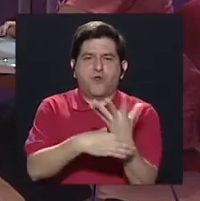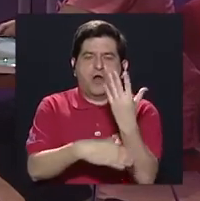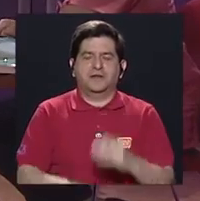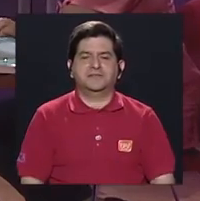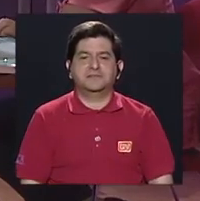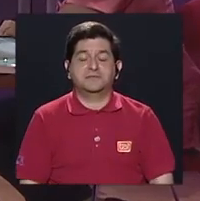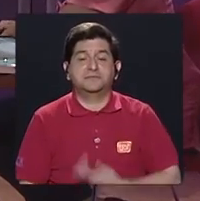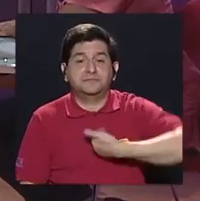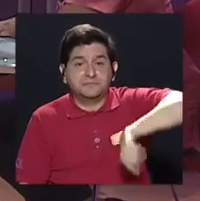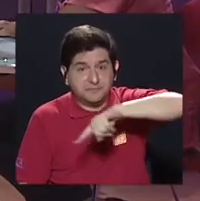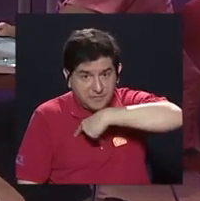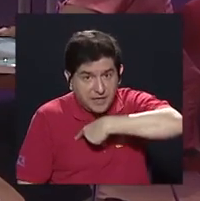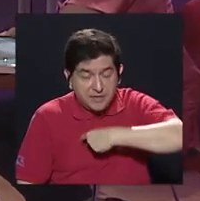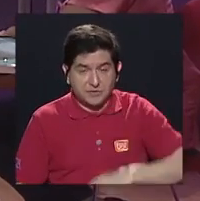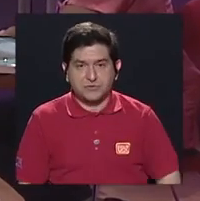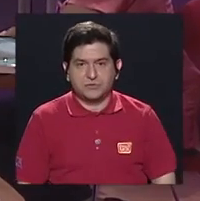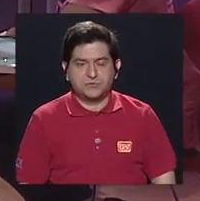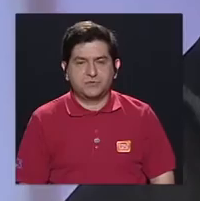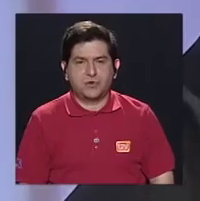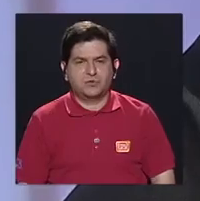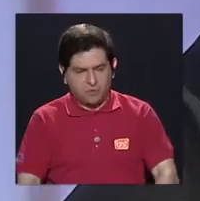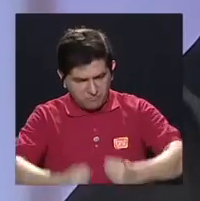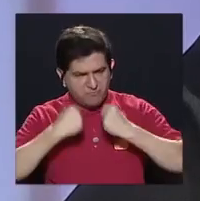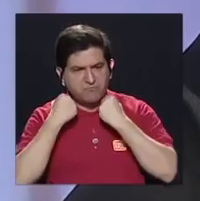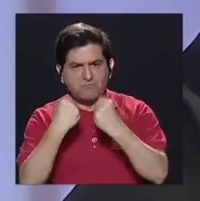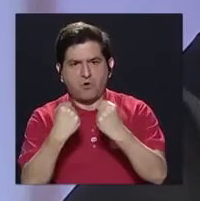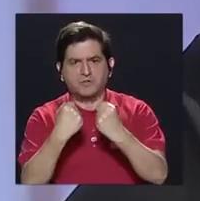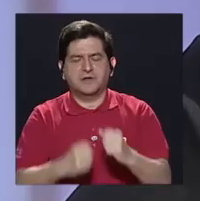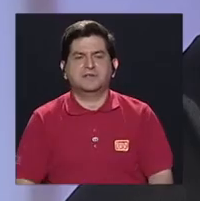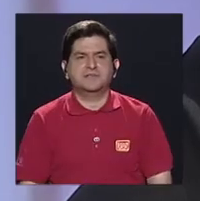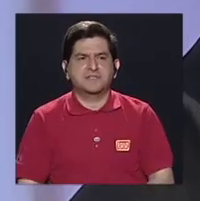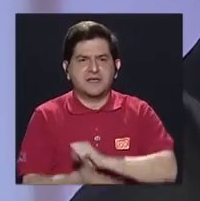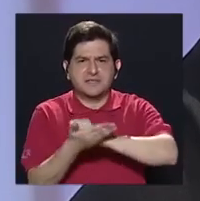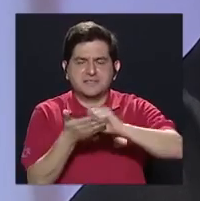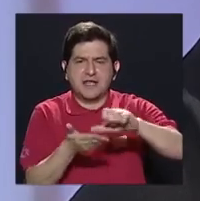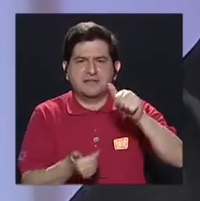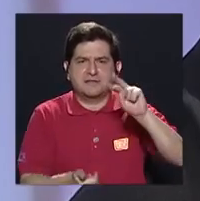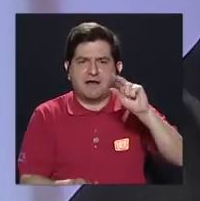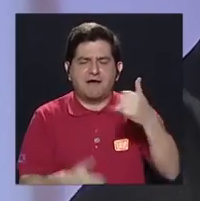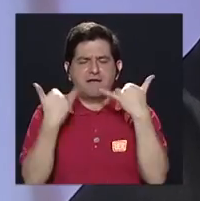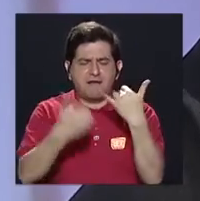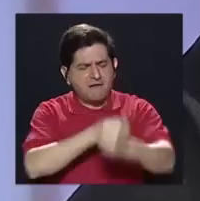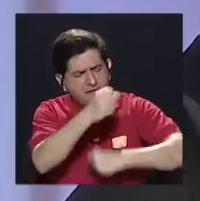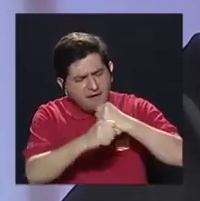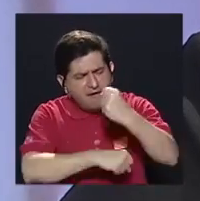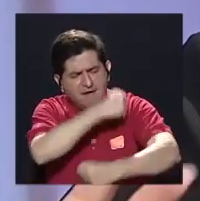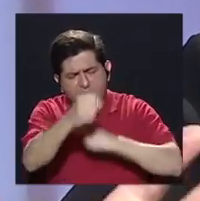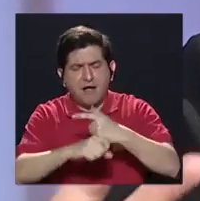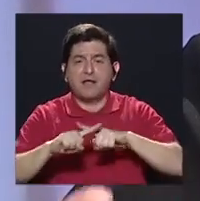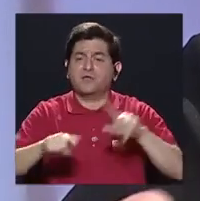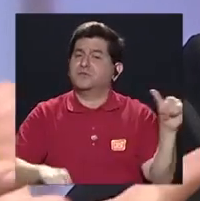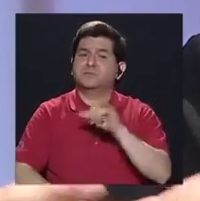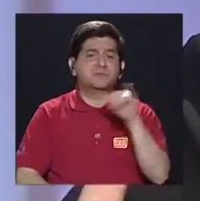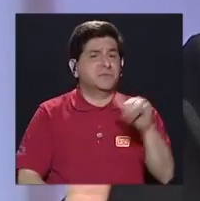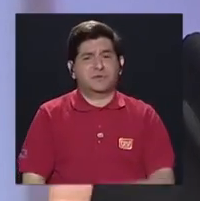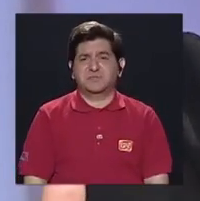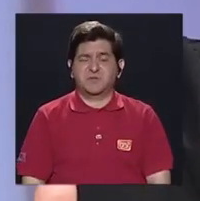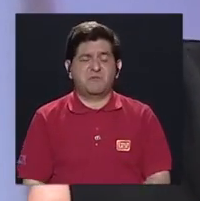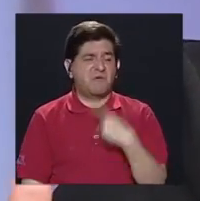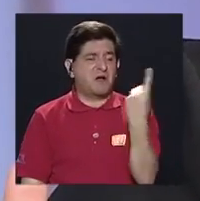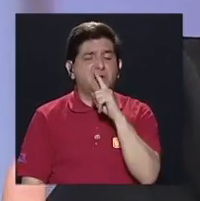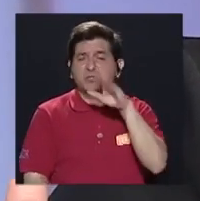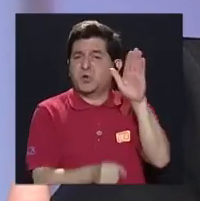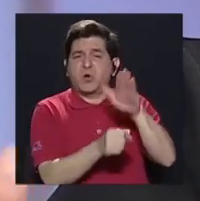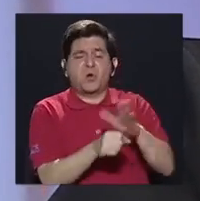Sí, para nosotros definitivamente fortalecerla. Santana tiene muchos años de estar, pero es igual. Se ha hecho como para